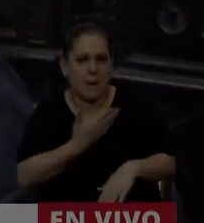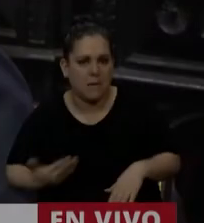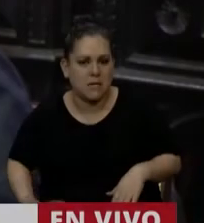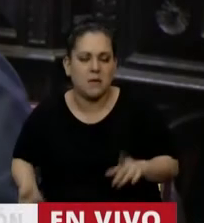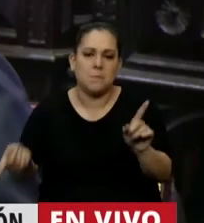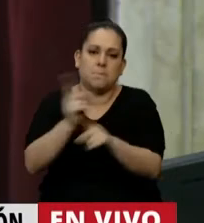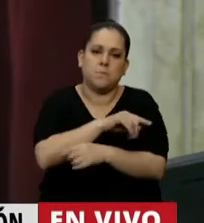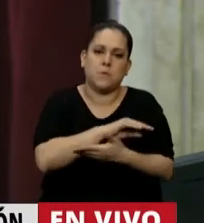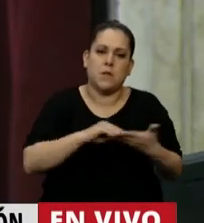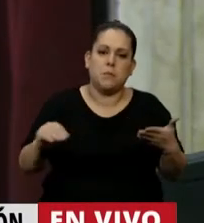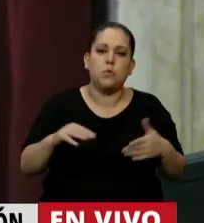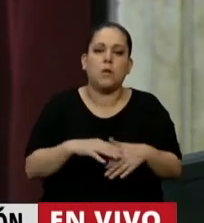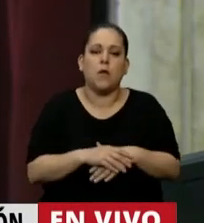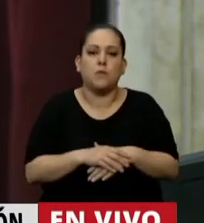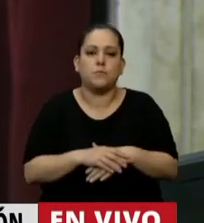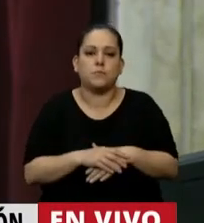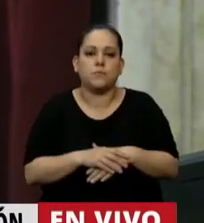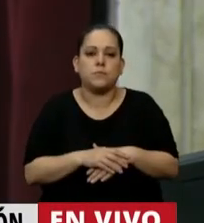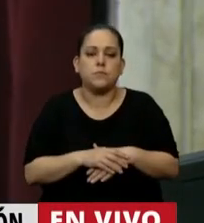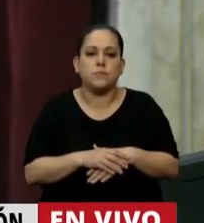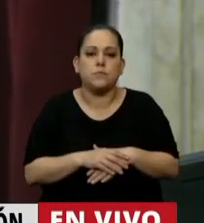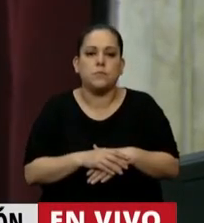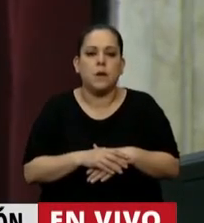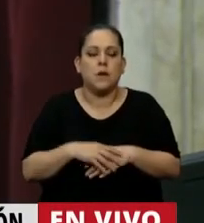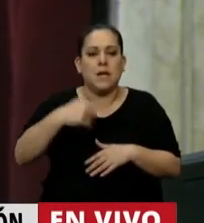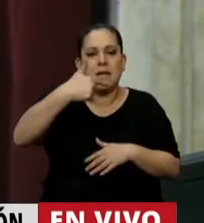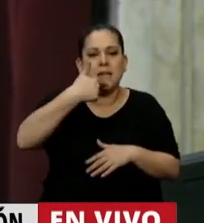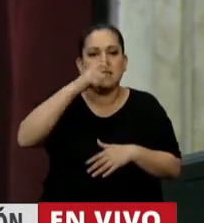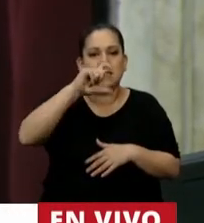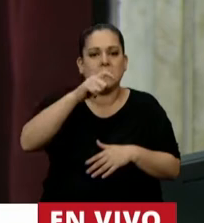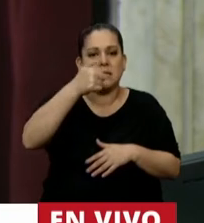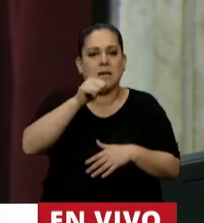En el uso de la palabra, la diputada Gisela Scaglia.